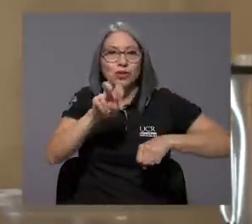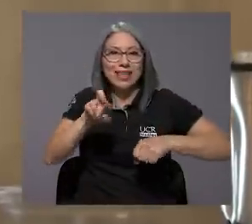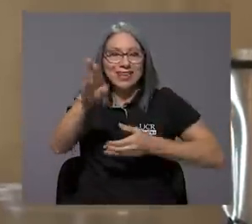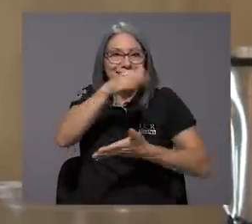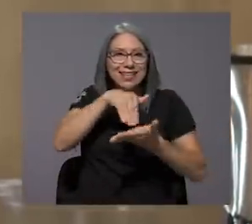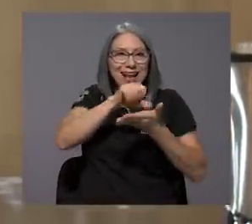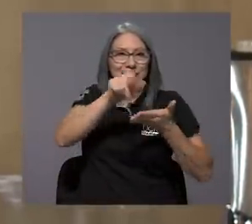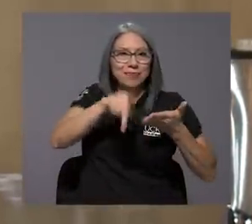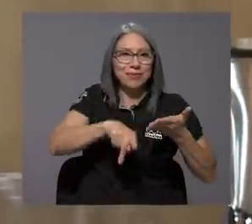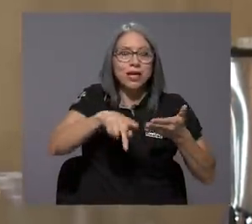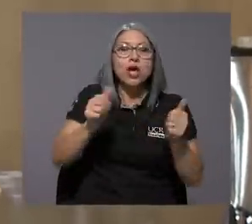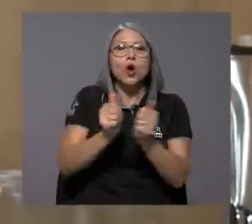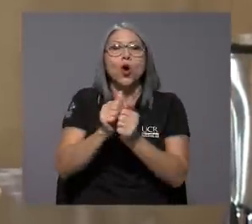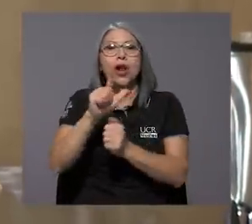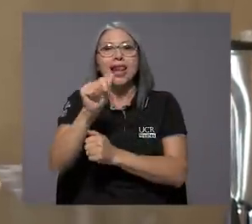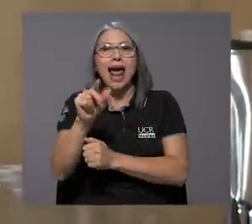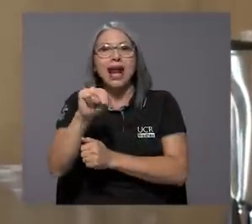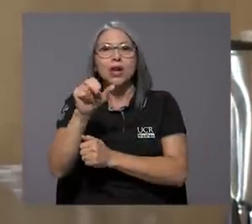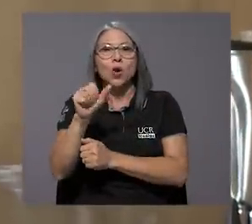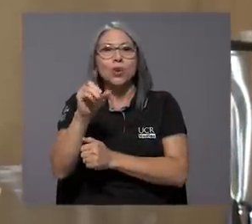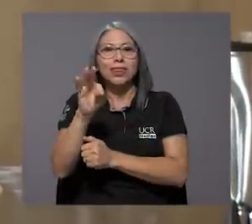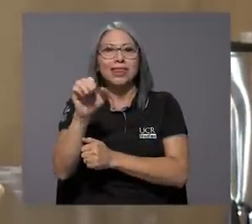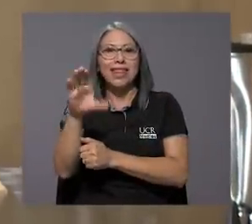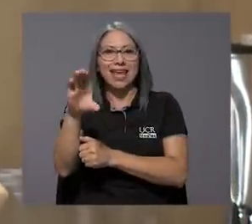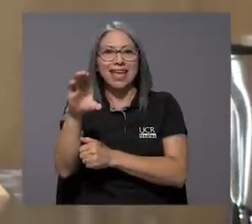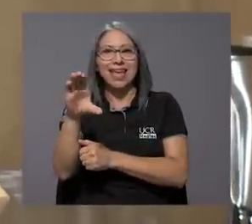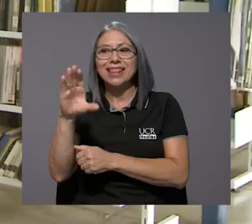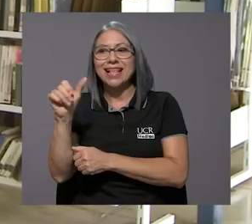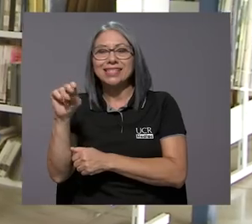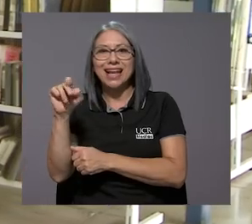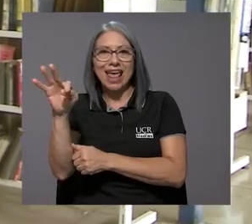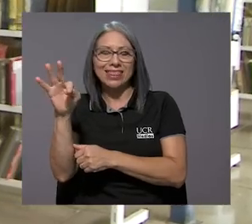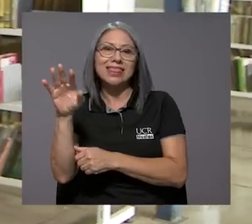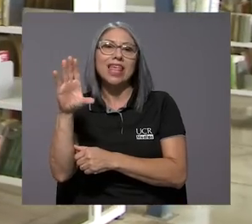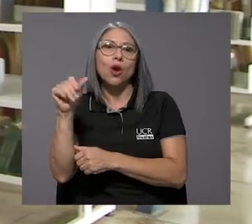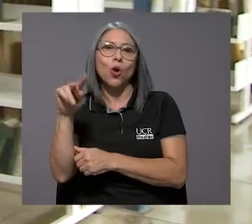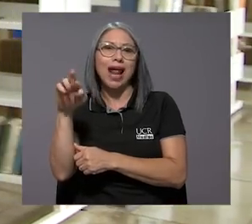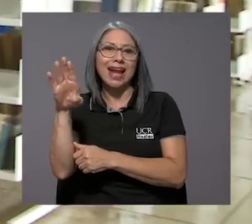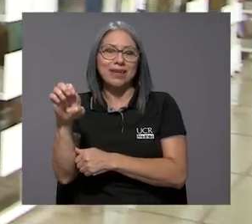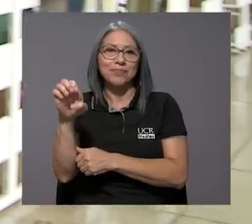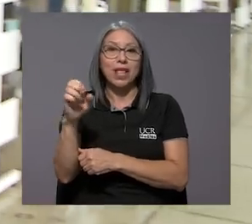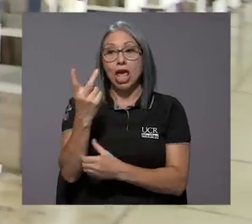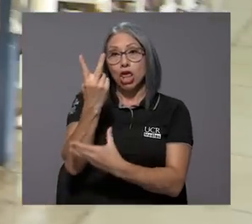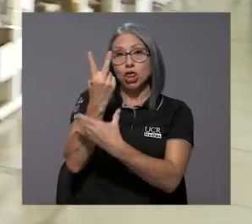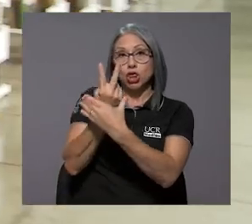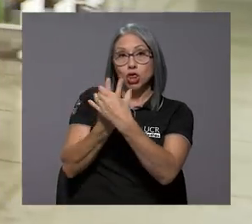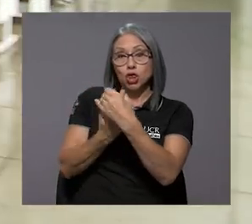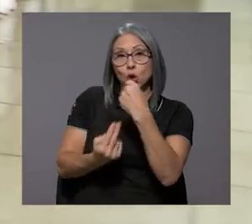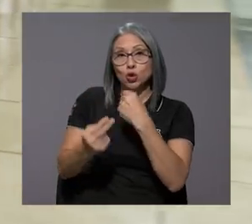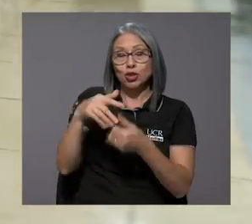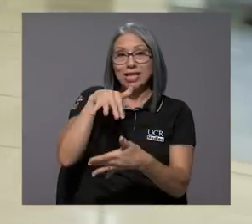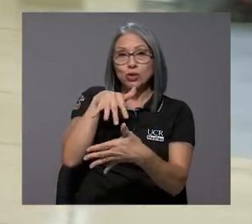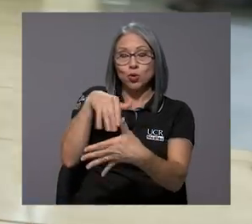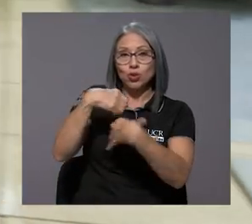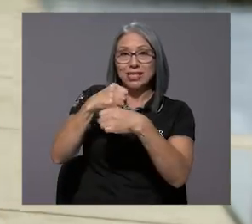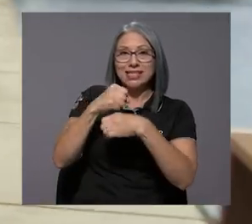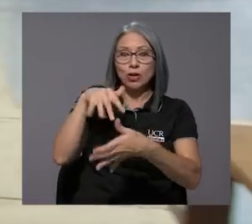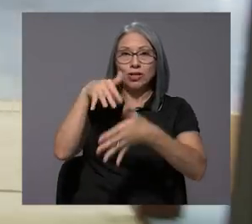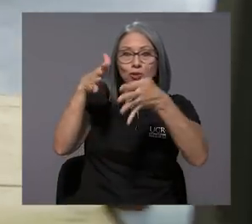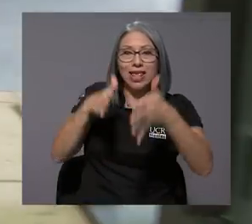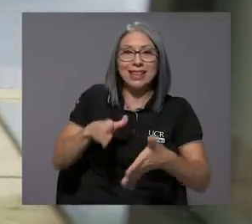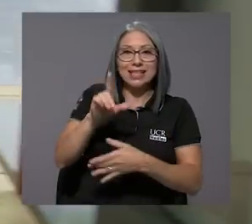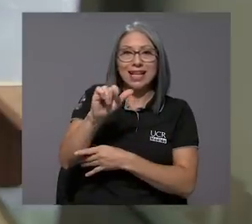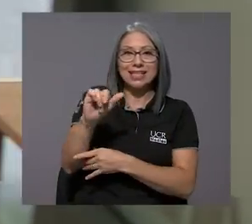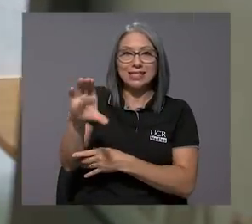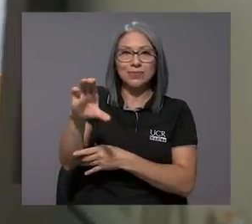la sede Rodrigo Facio y con el Anotec del Senat de Conari. Dos estudios realizados por estudiantes